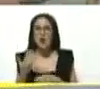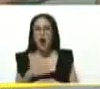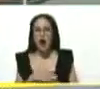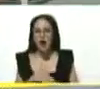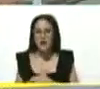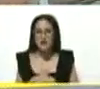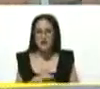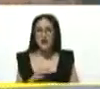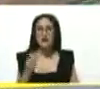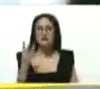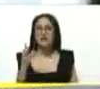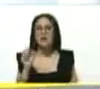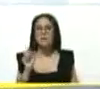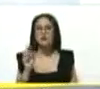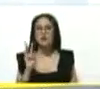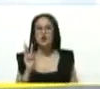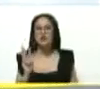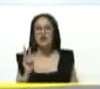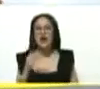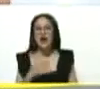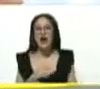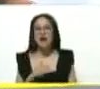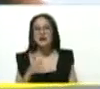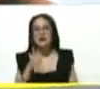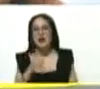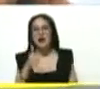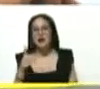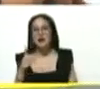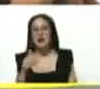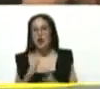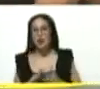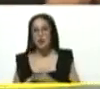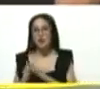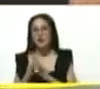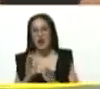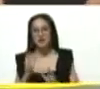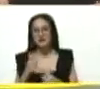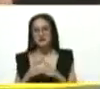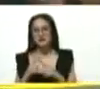promedio es 3.3 calles por comunidad. Es el promedio nacional.